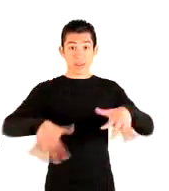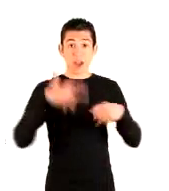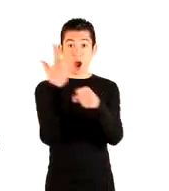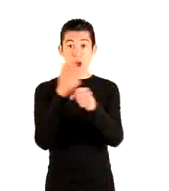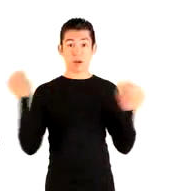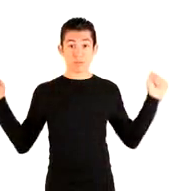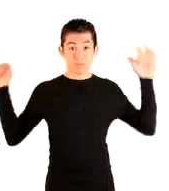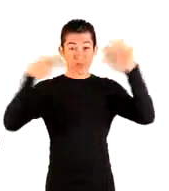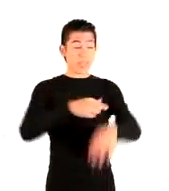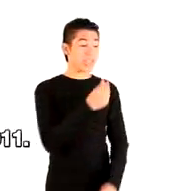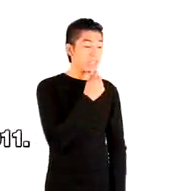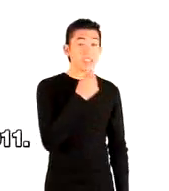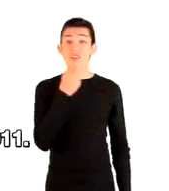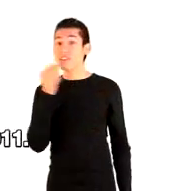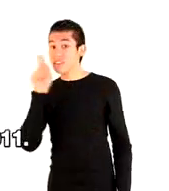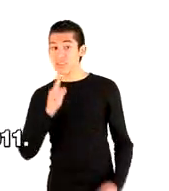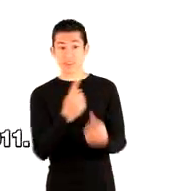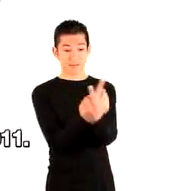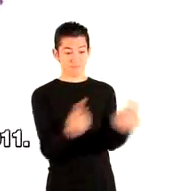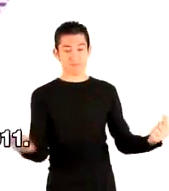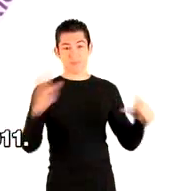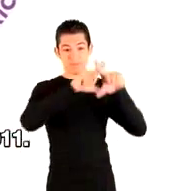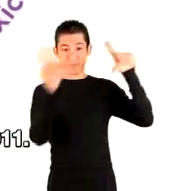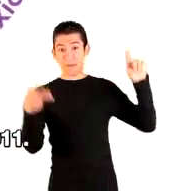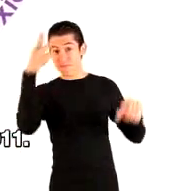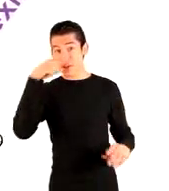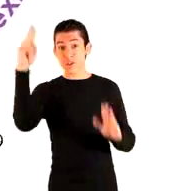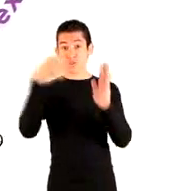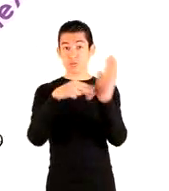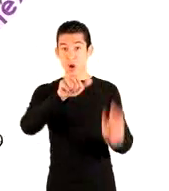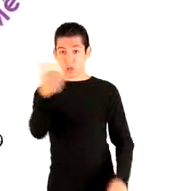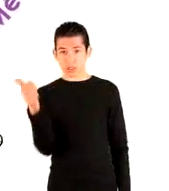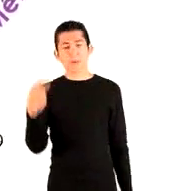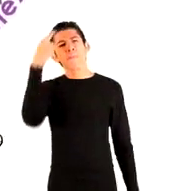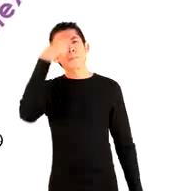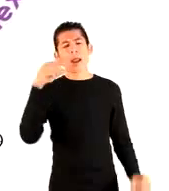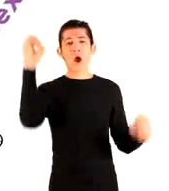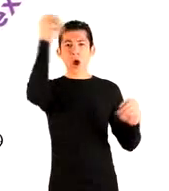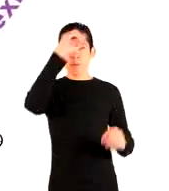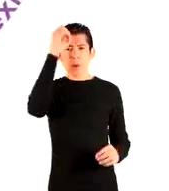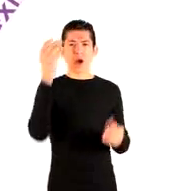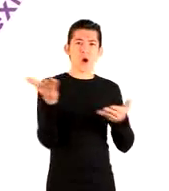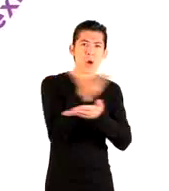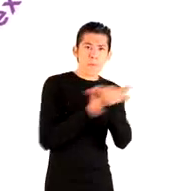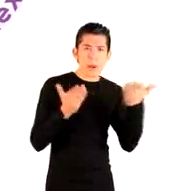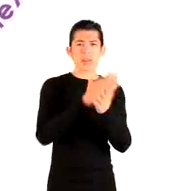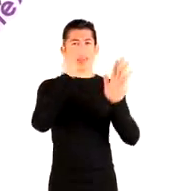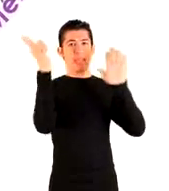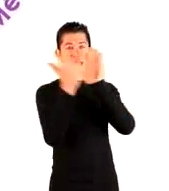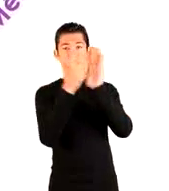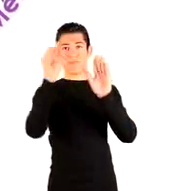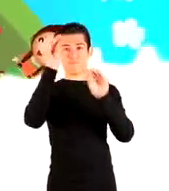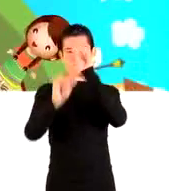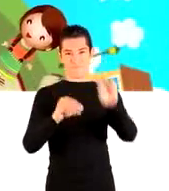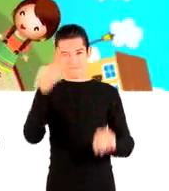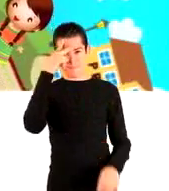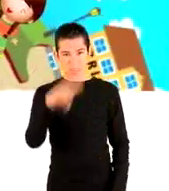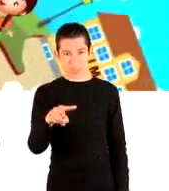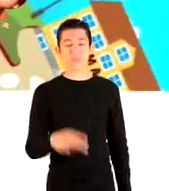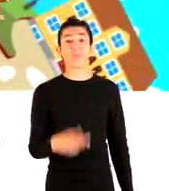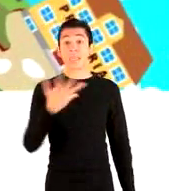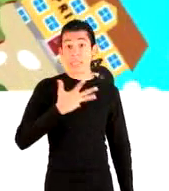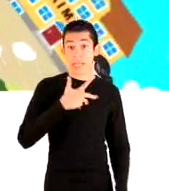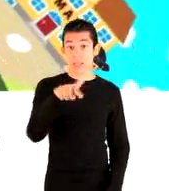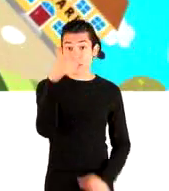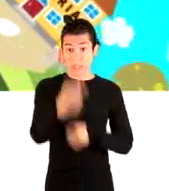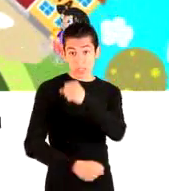Participa en el 8º Parlamento de las Niñas y los Niños de México 2011. Un espacio para que las niñas opinen y construyan a favor de México. Si tienes hasta